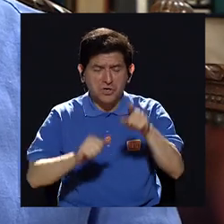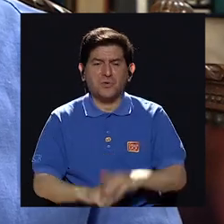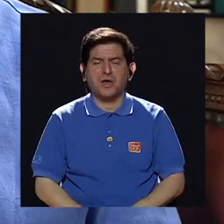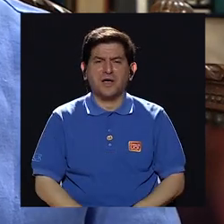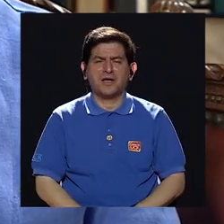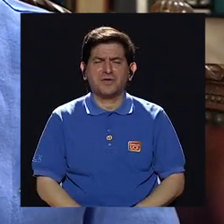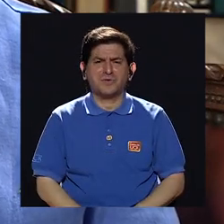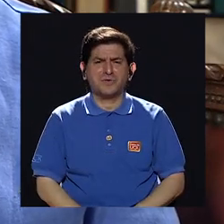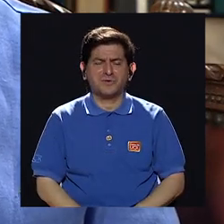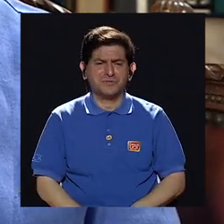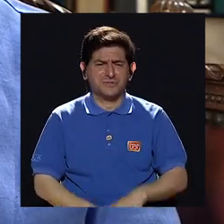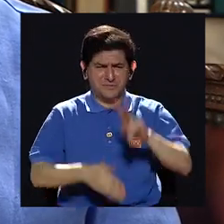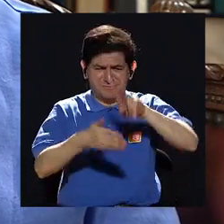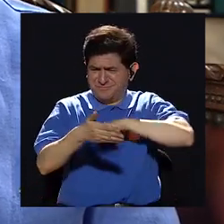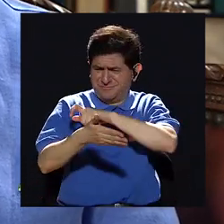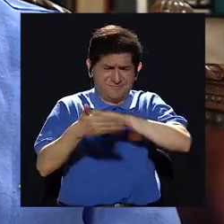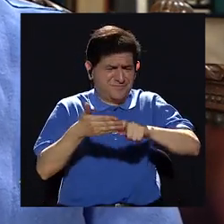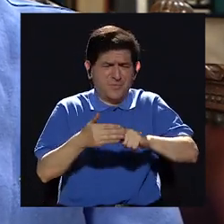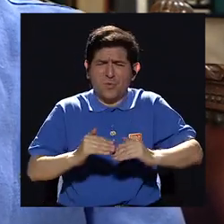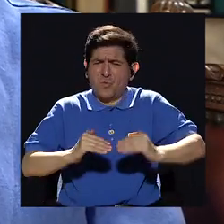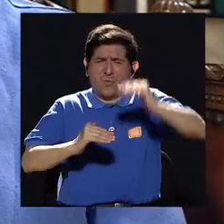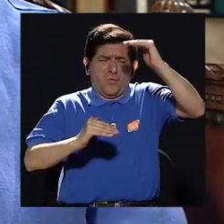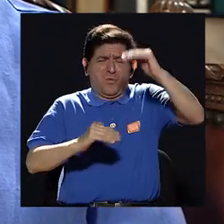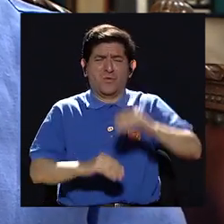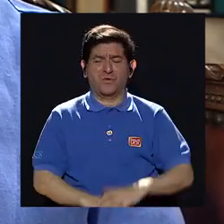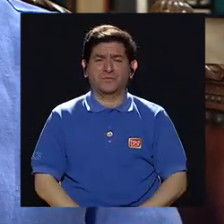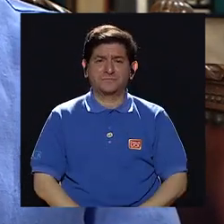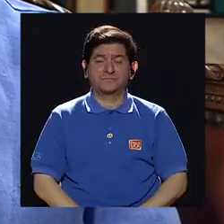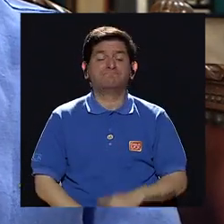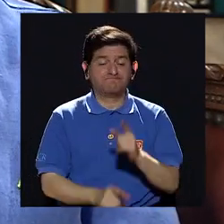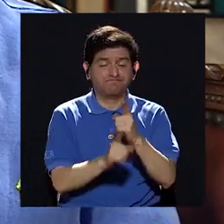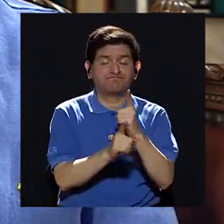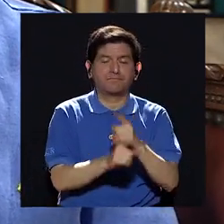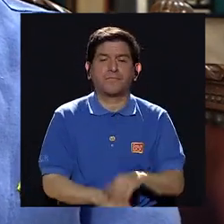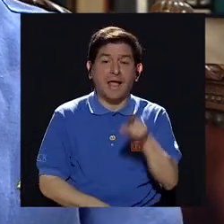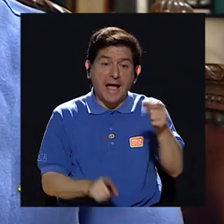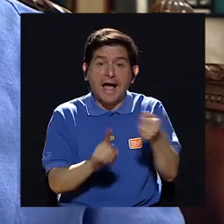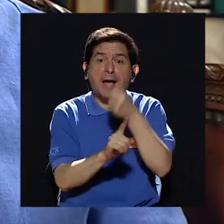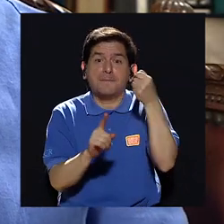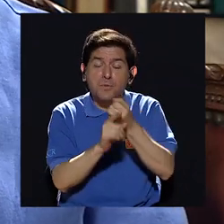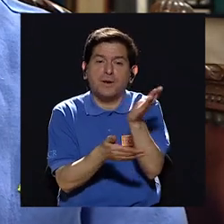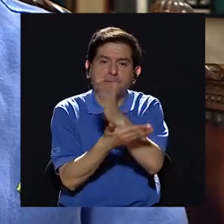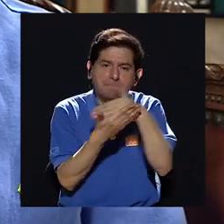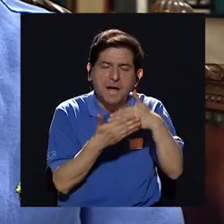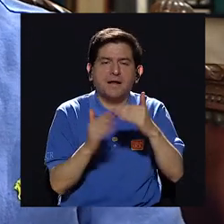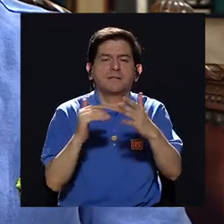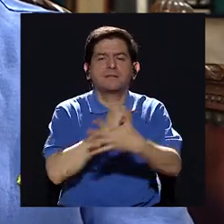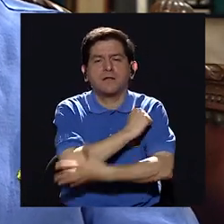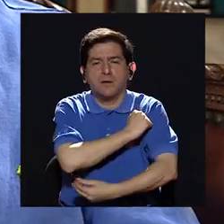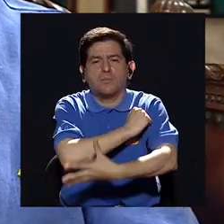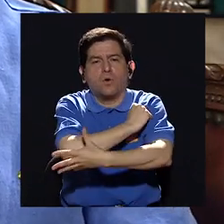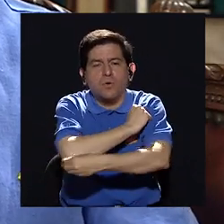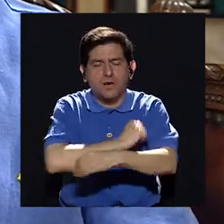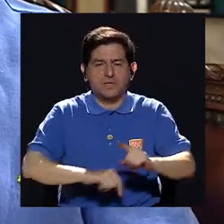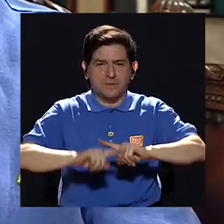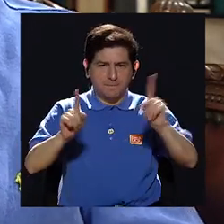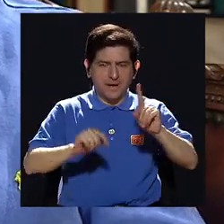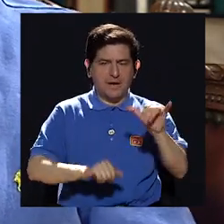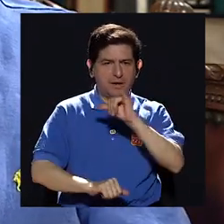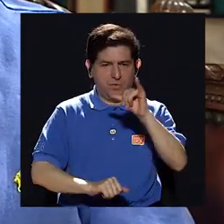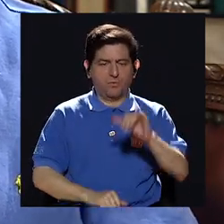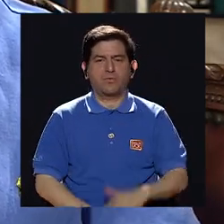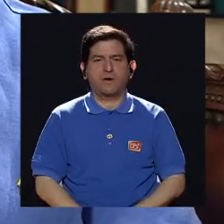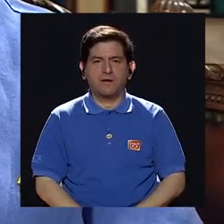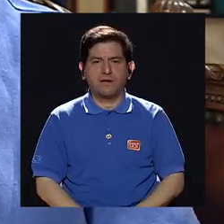analfabetismo muy elevado. De tal manera que esa violencia es parte de la pobreza pero es